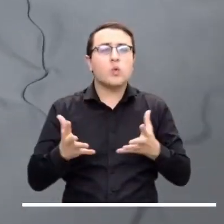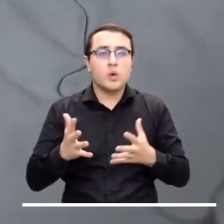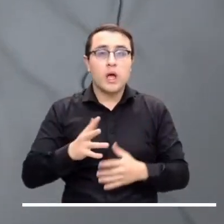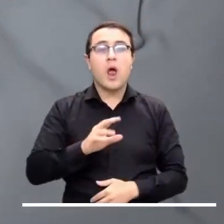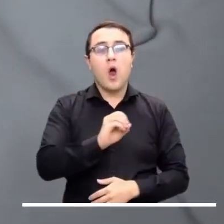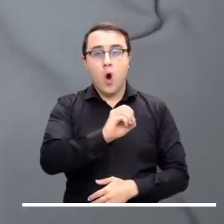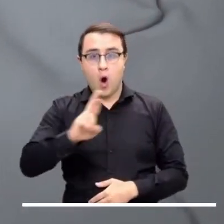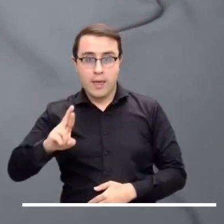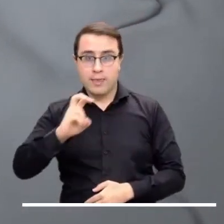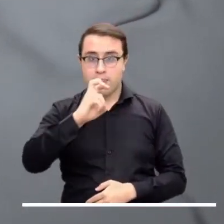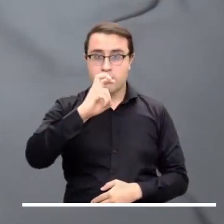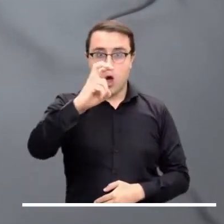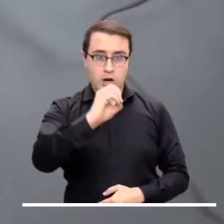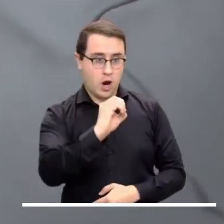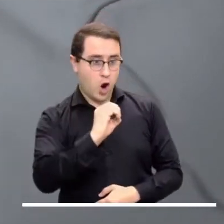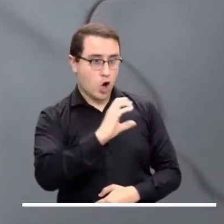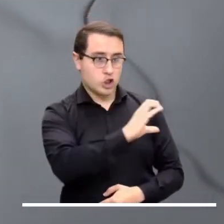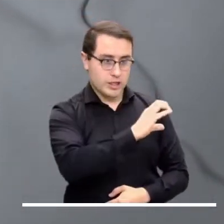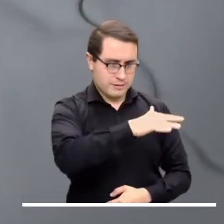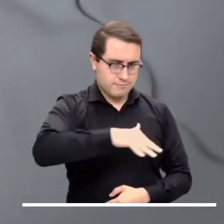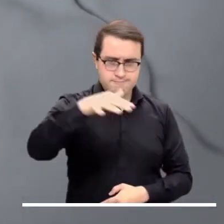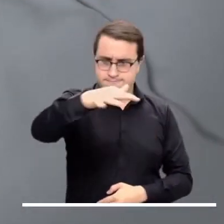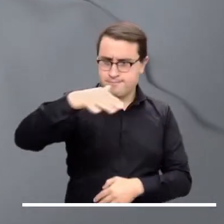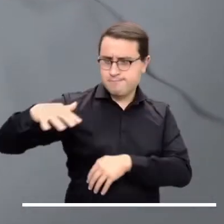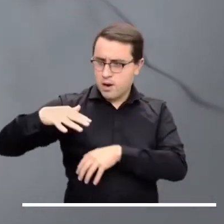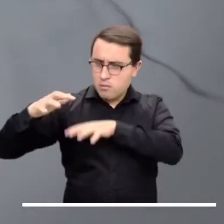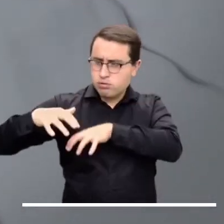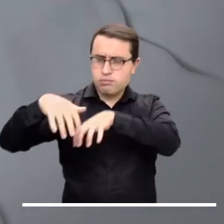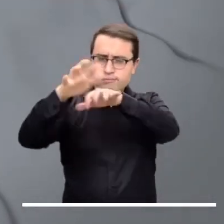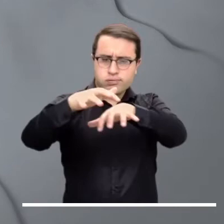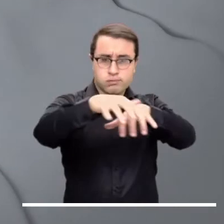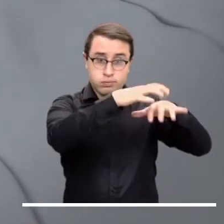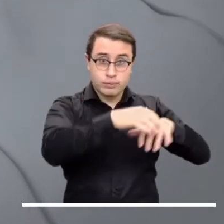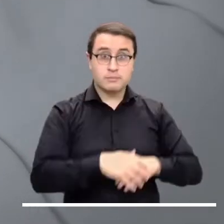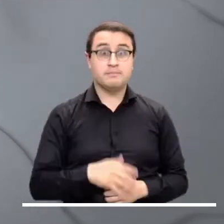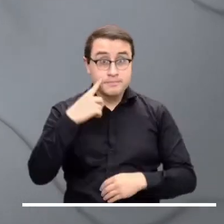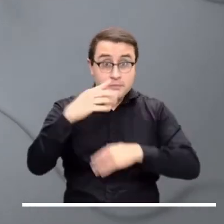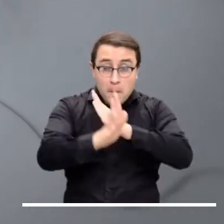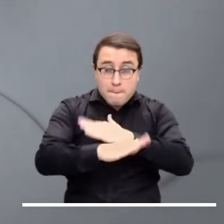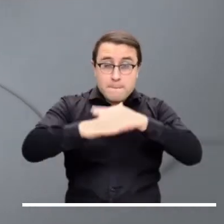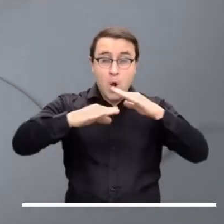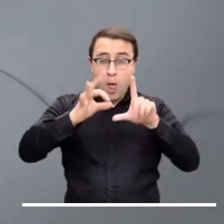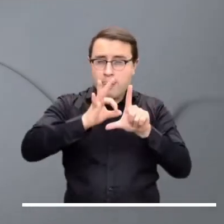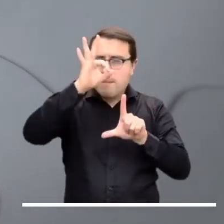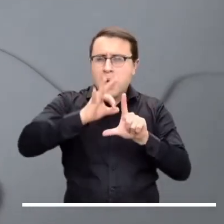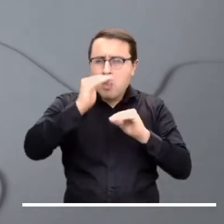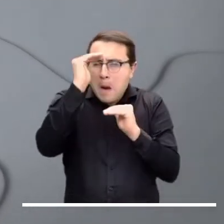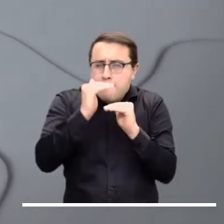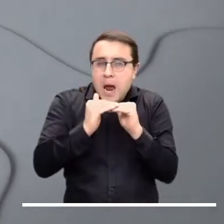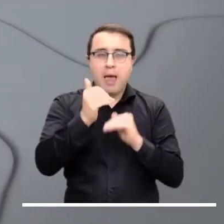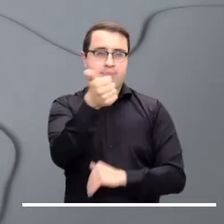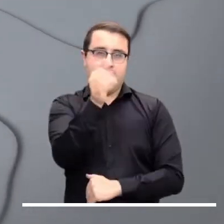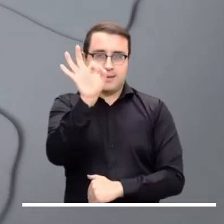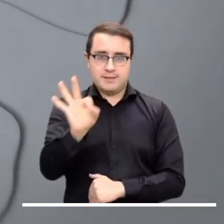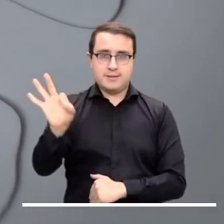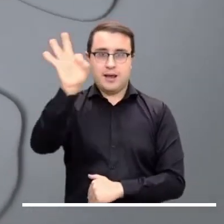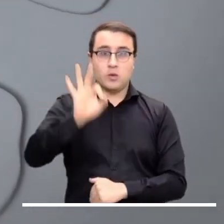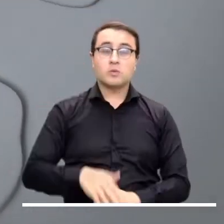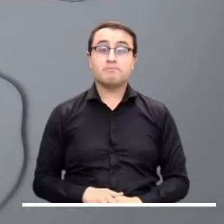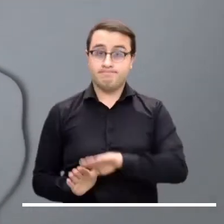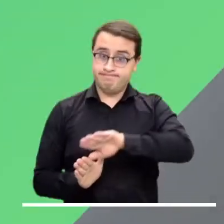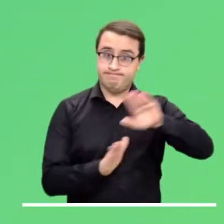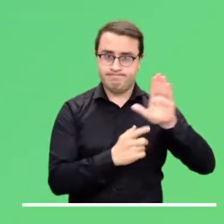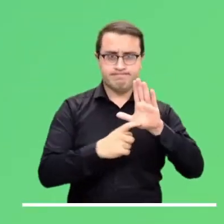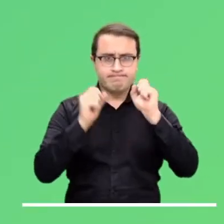La capital entraría en la noche con lluvias en el oriente, norte y occidente de la ciudad. La temperatura mínima de la madrugada rondaría los 10